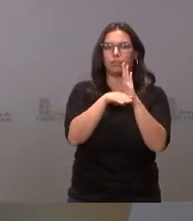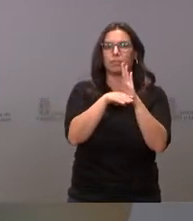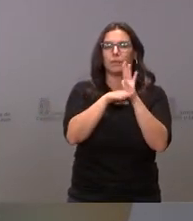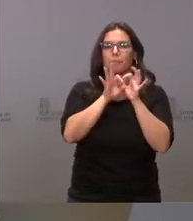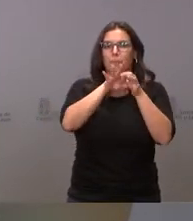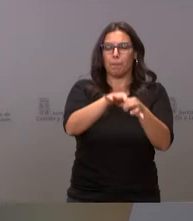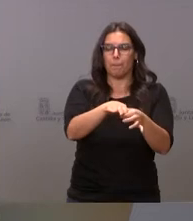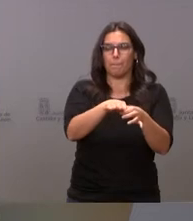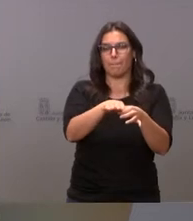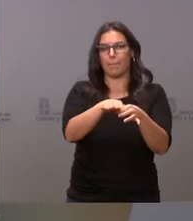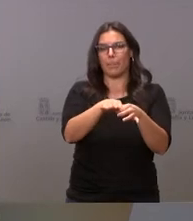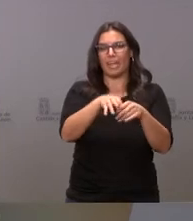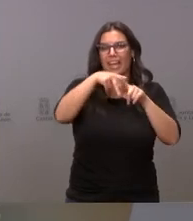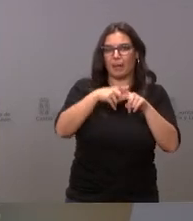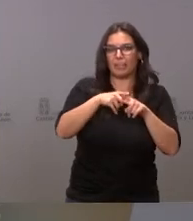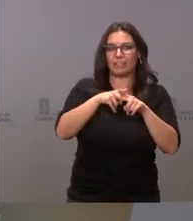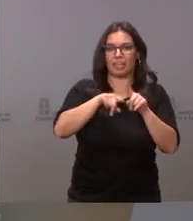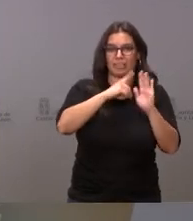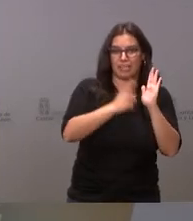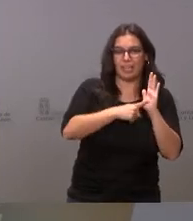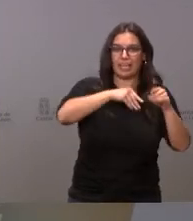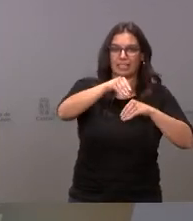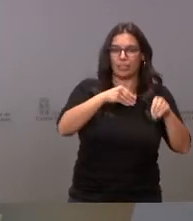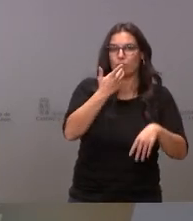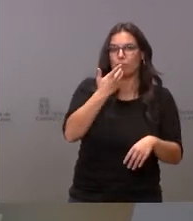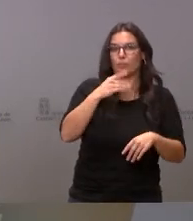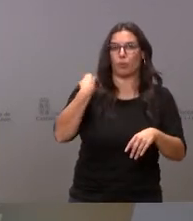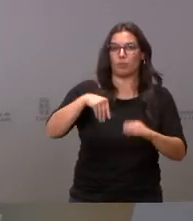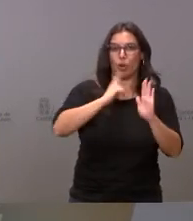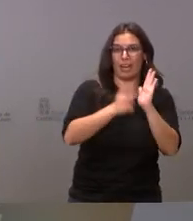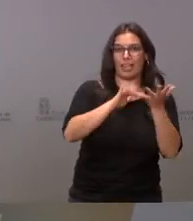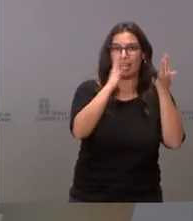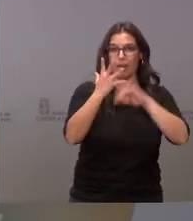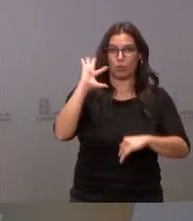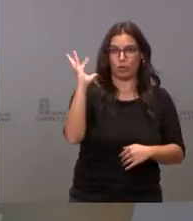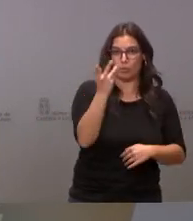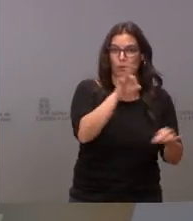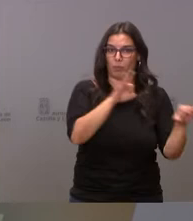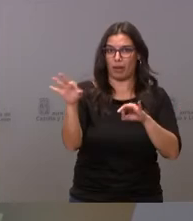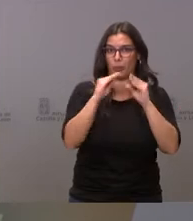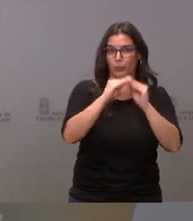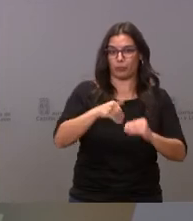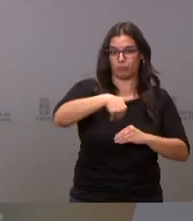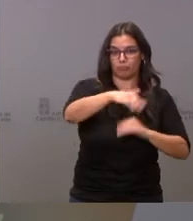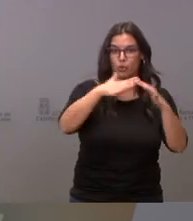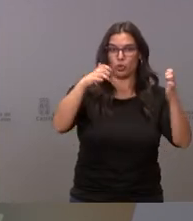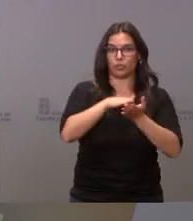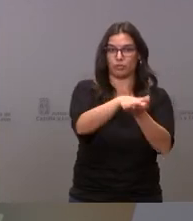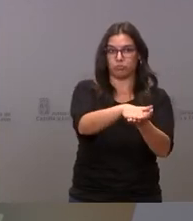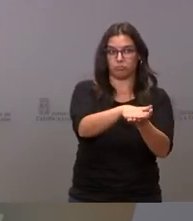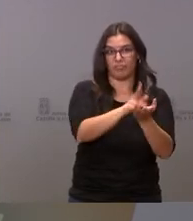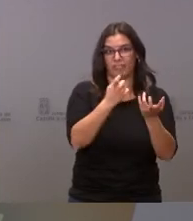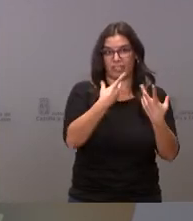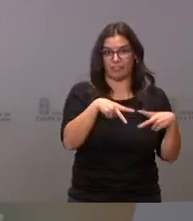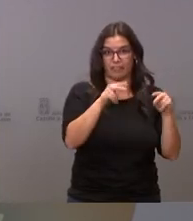instrumentos legales estratégicos, como es esa ley de cambio climático que estamos preparando y que se presentará en las Cortes en cuanto esté